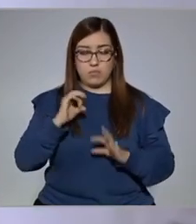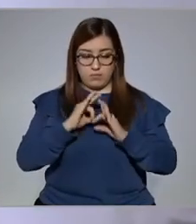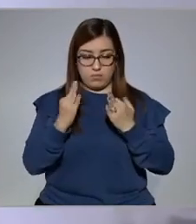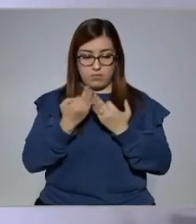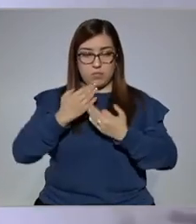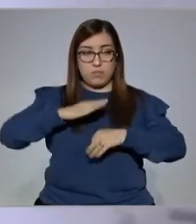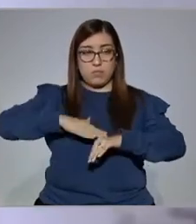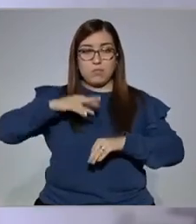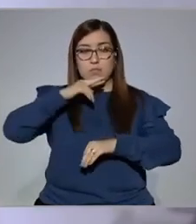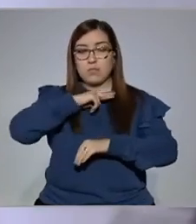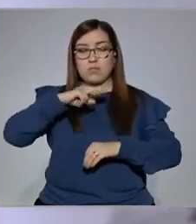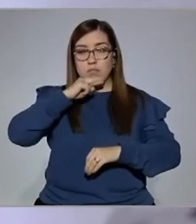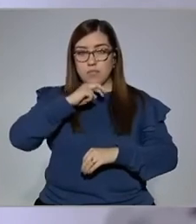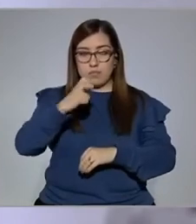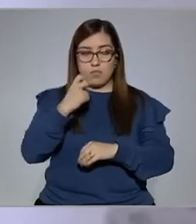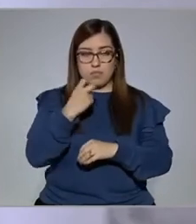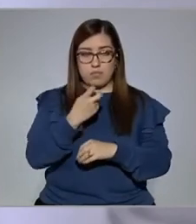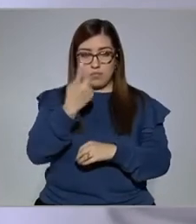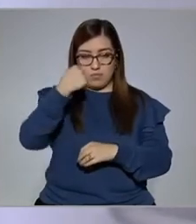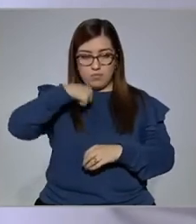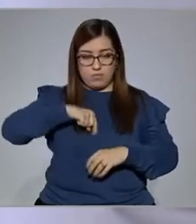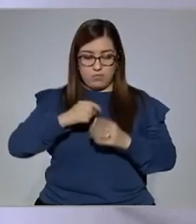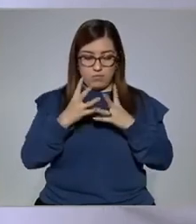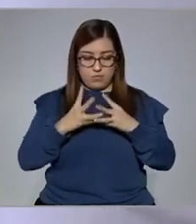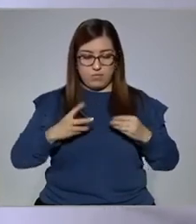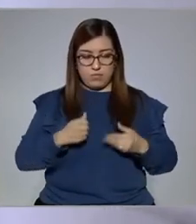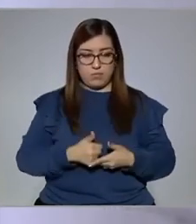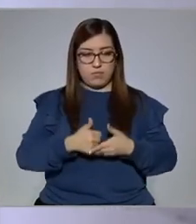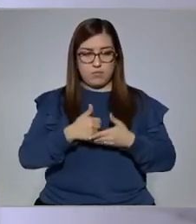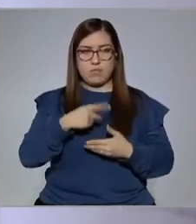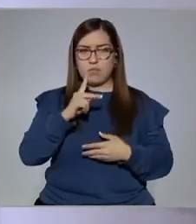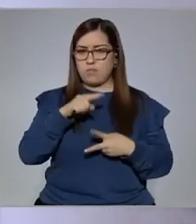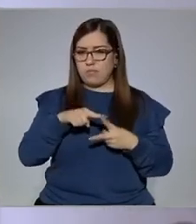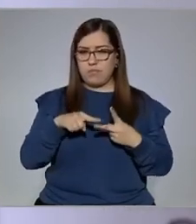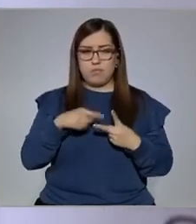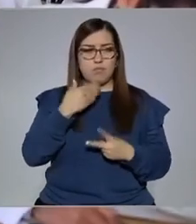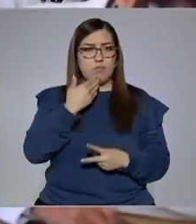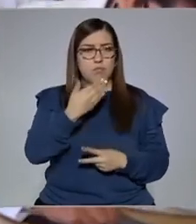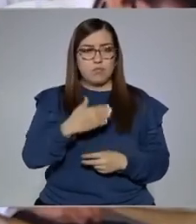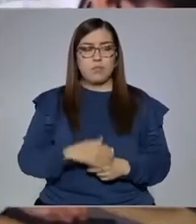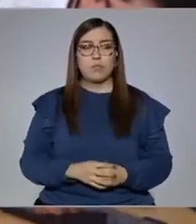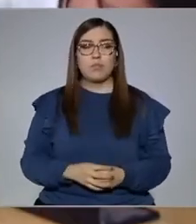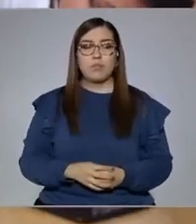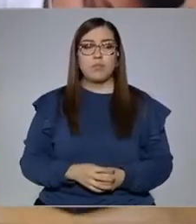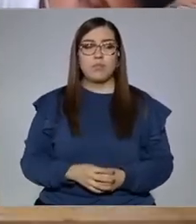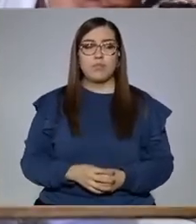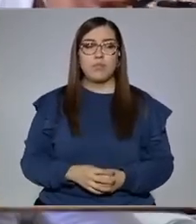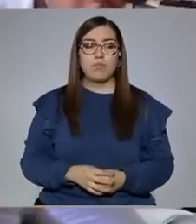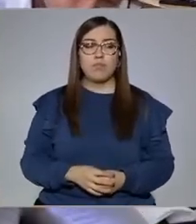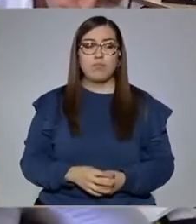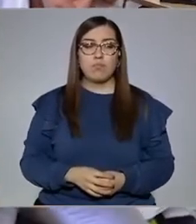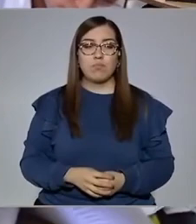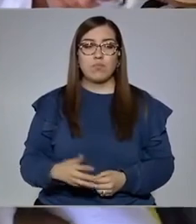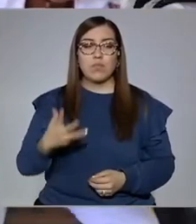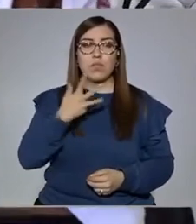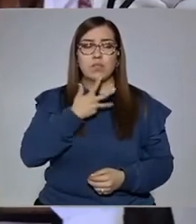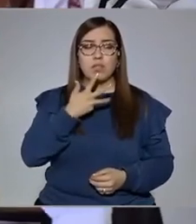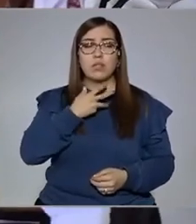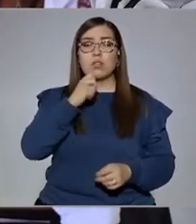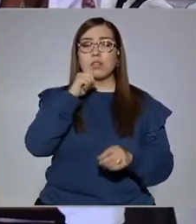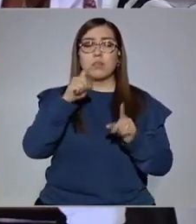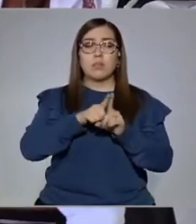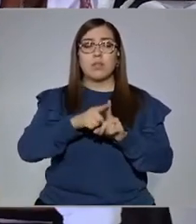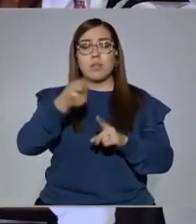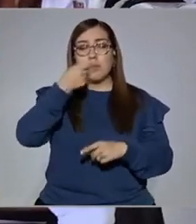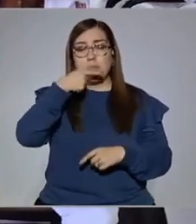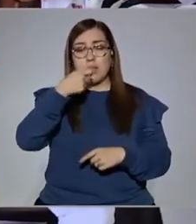poco el efecto de la homeopatía. Pero las dos posologías son completamente efectivas. Tenemos incluso medicamentos que